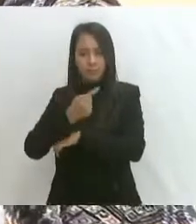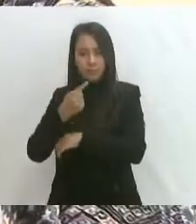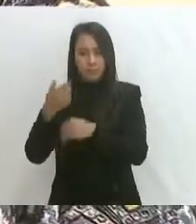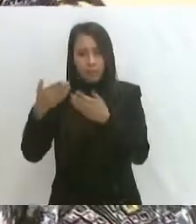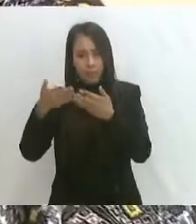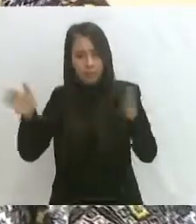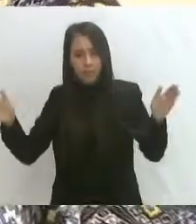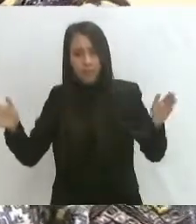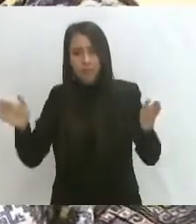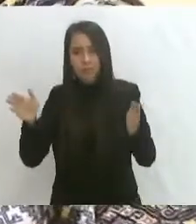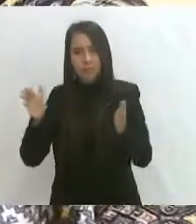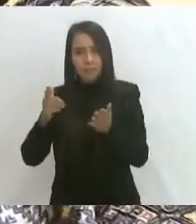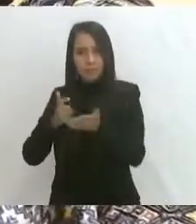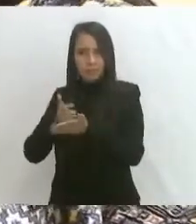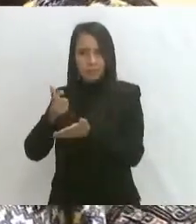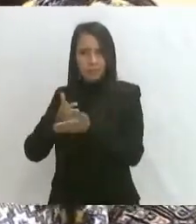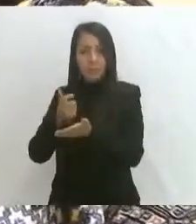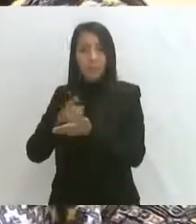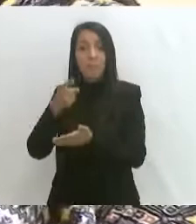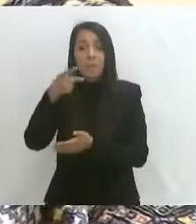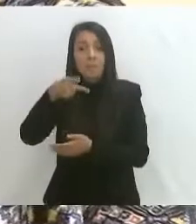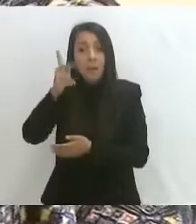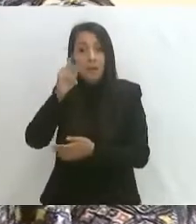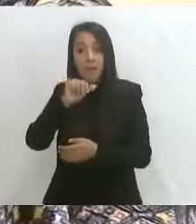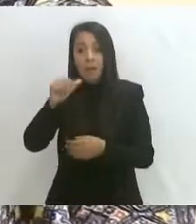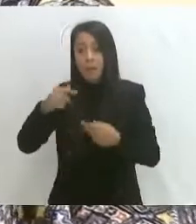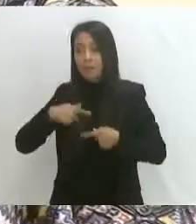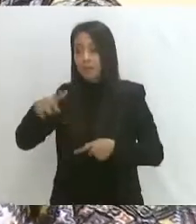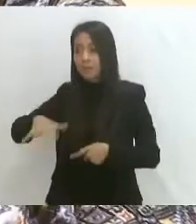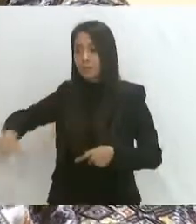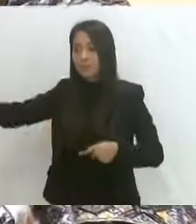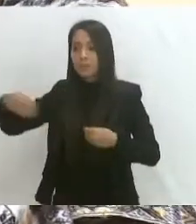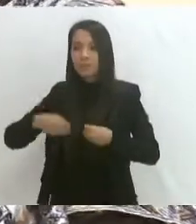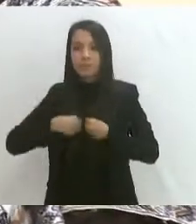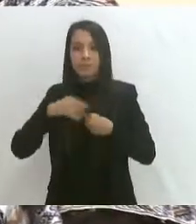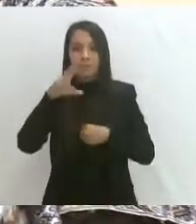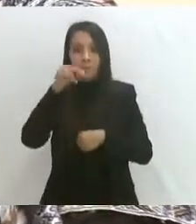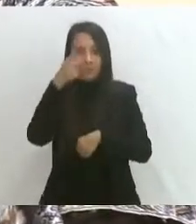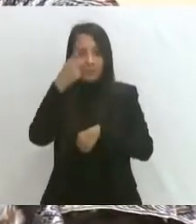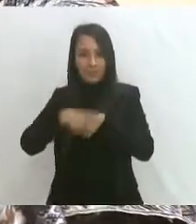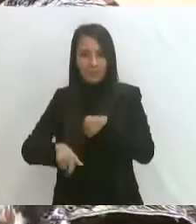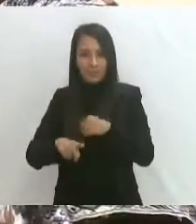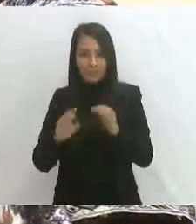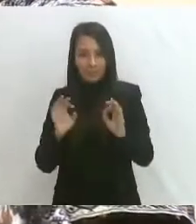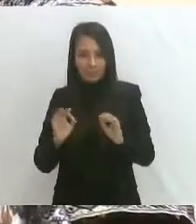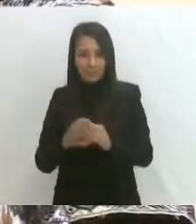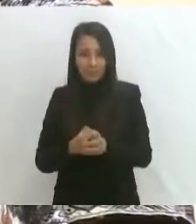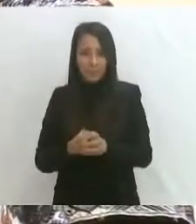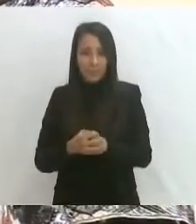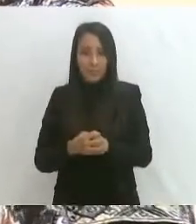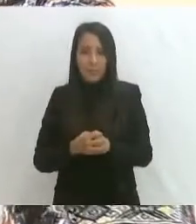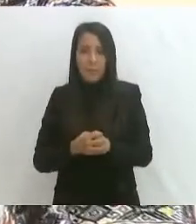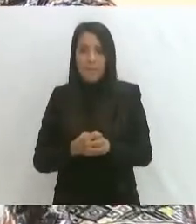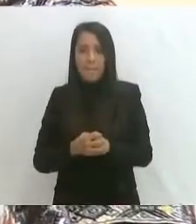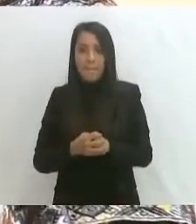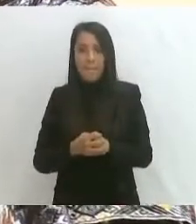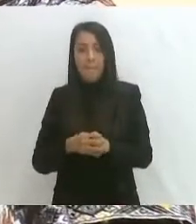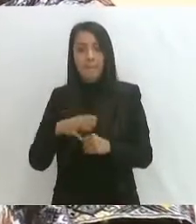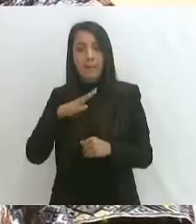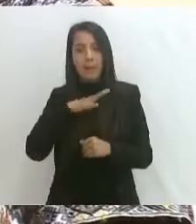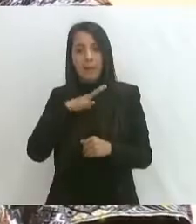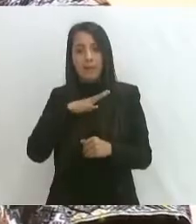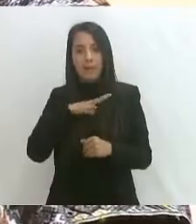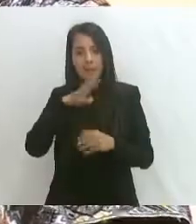pero sin afectar a los residentes del área. Entre los seis puntos que se